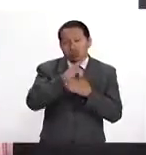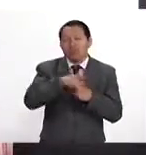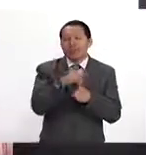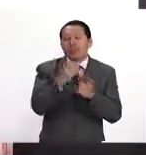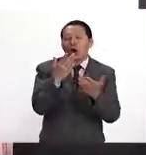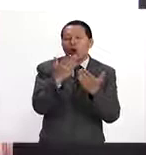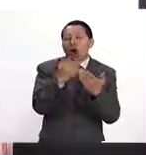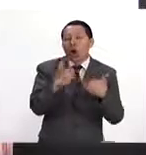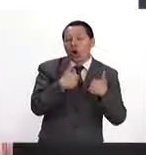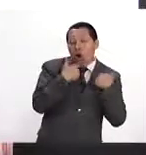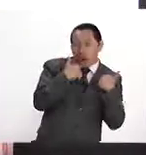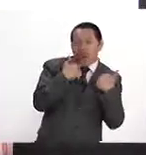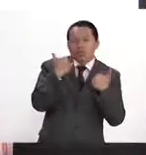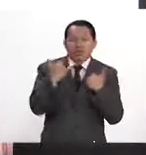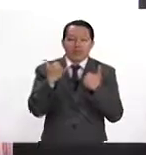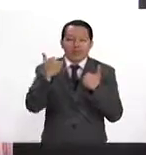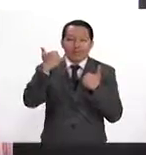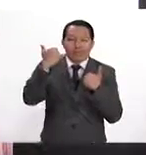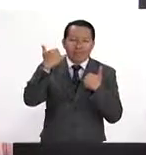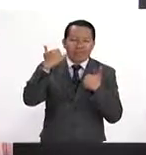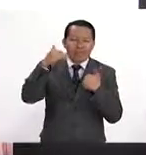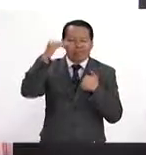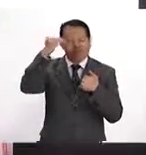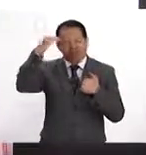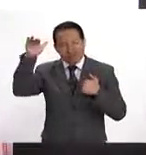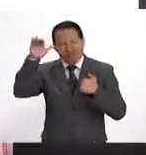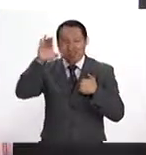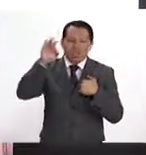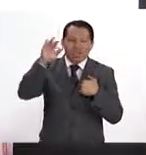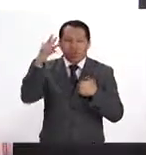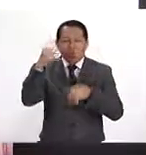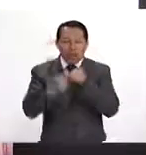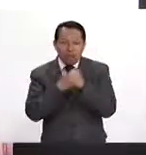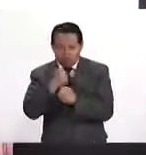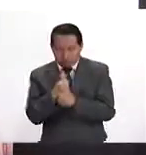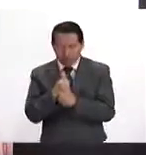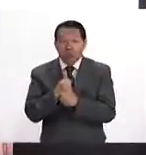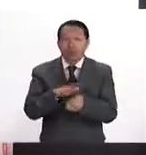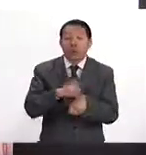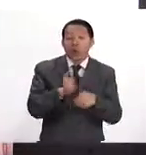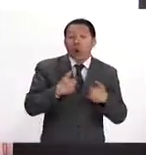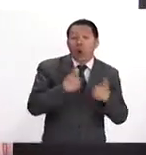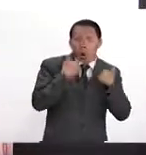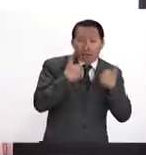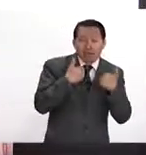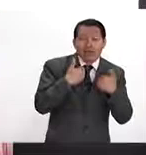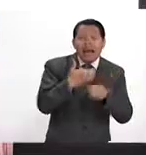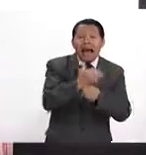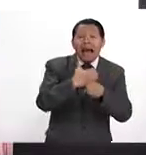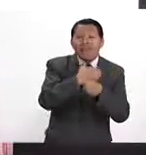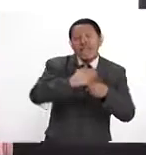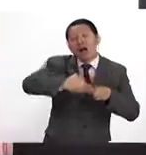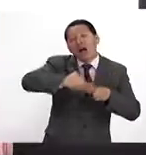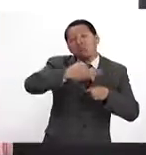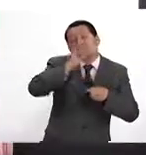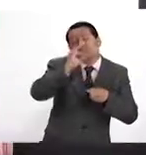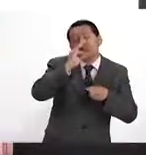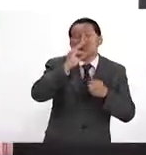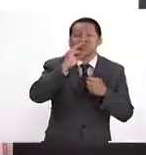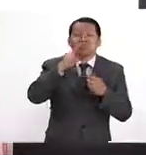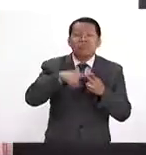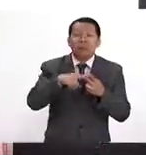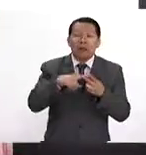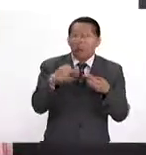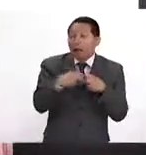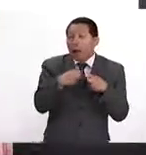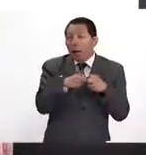joven versus al paciente ya mayor de 40, 50 años. Cuando uno estaba joven, uno tomaba café, recibía estrés